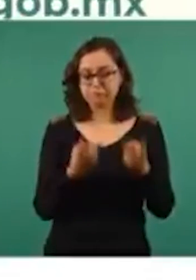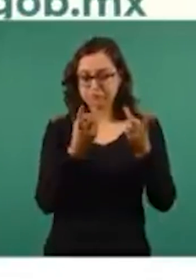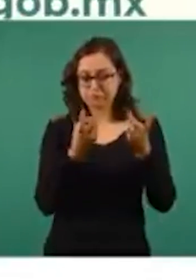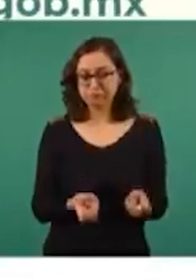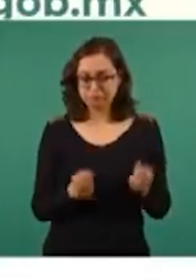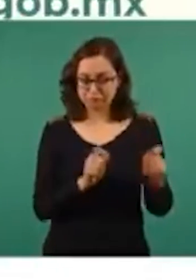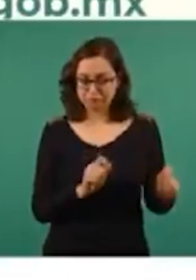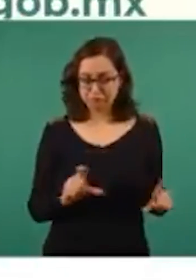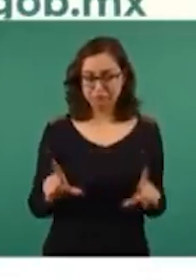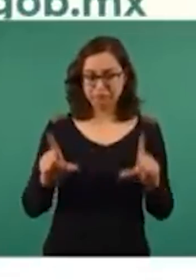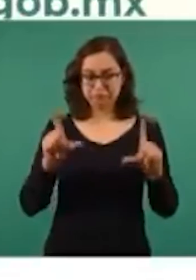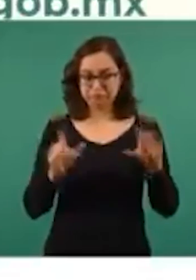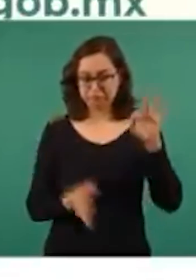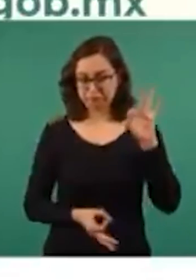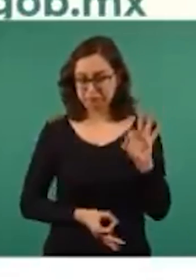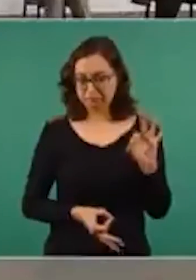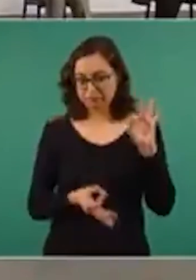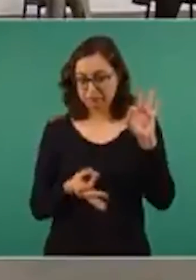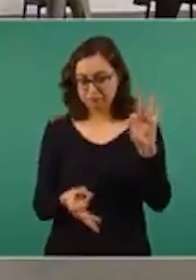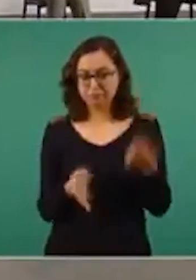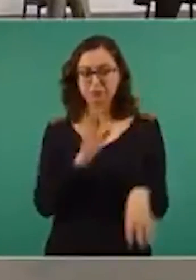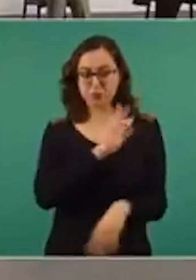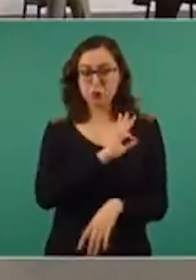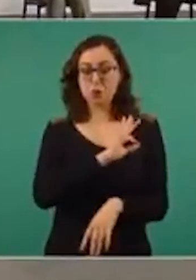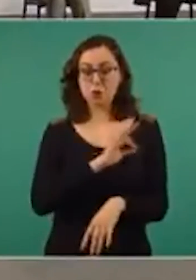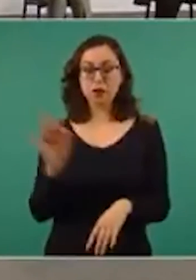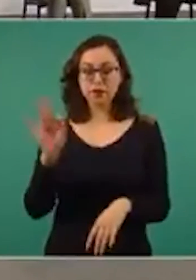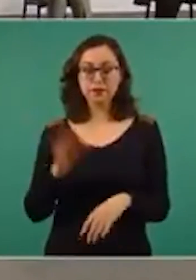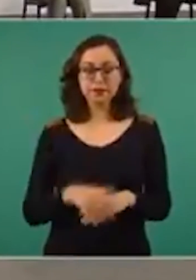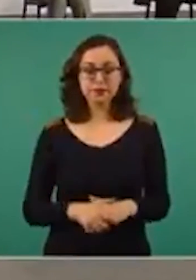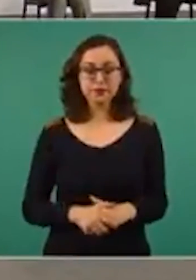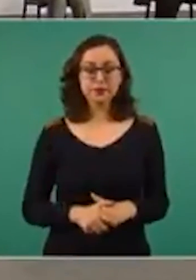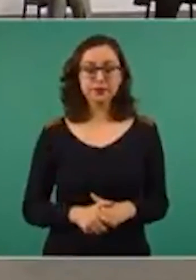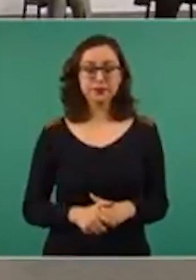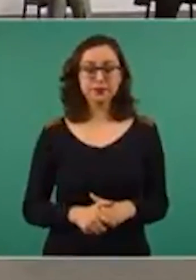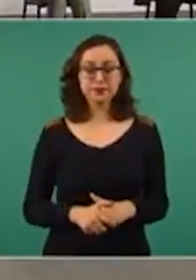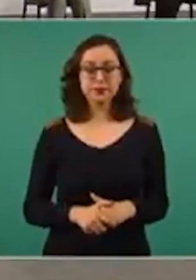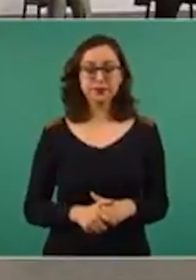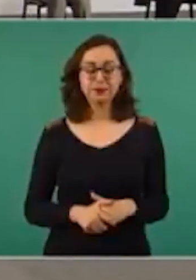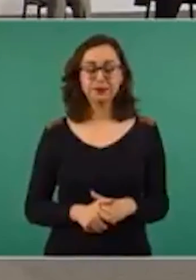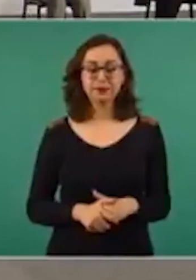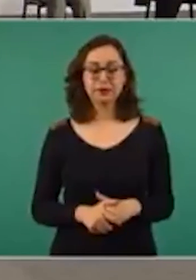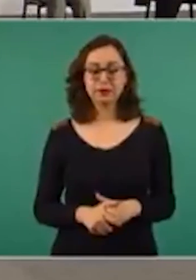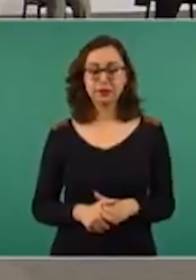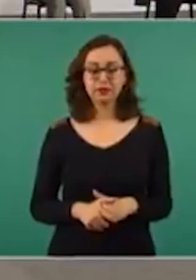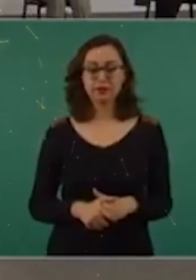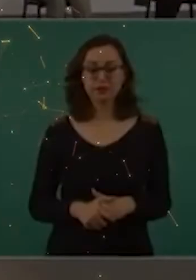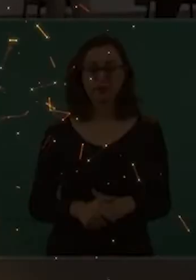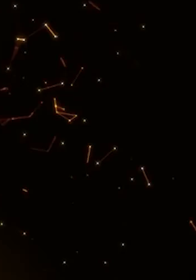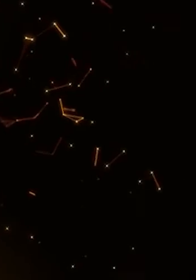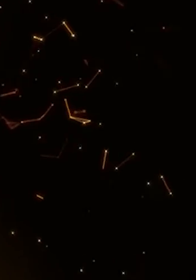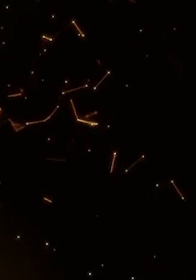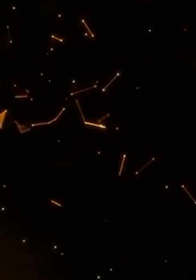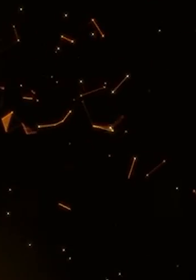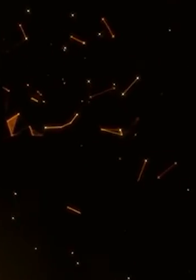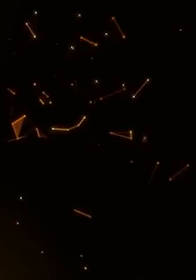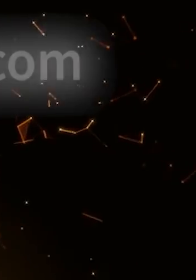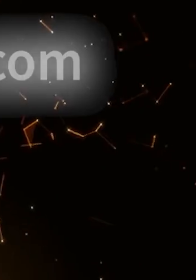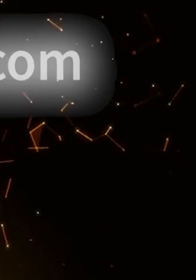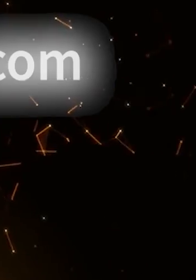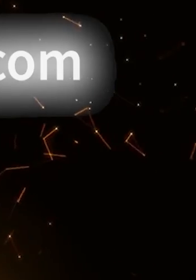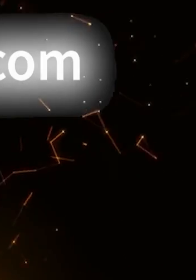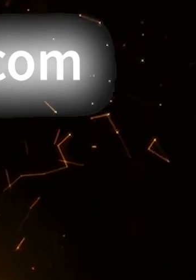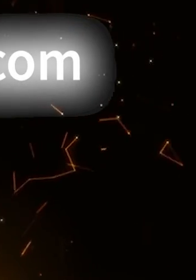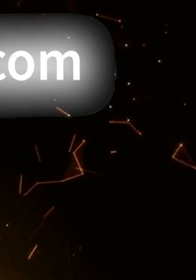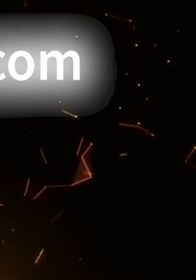de generar el certificado. Ya puede hacerlo. Muchas gracias. gracias. Presidenta. Más